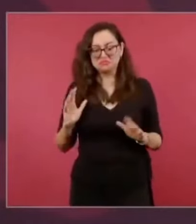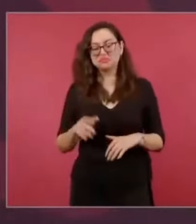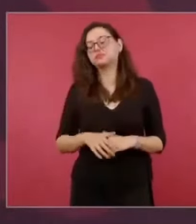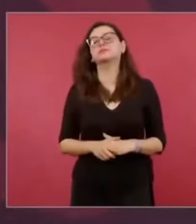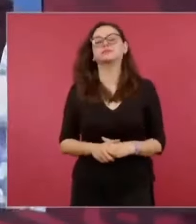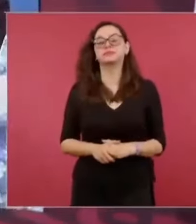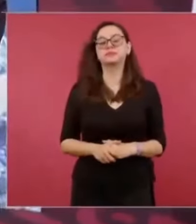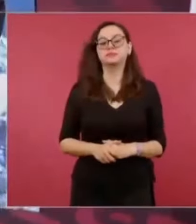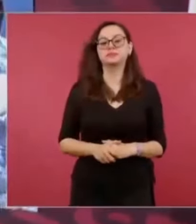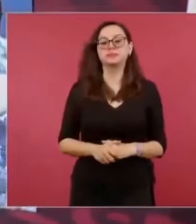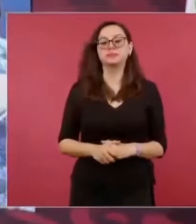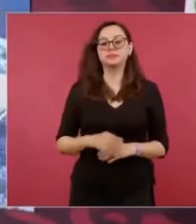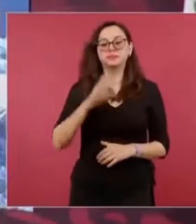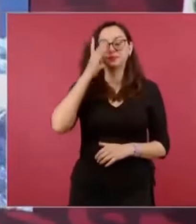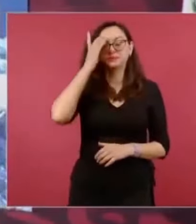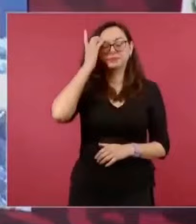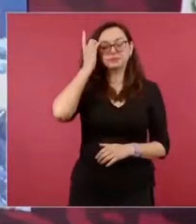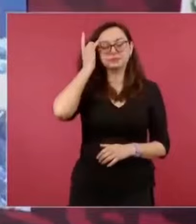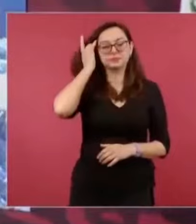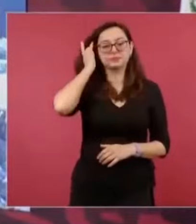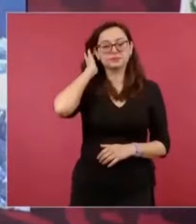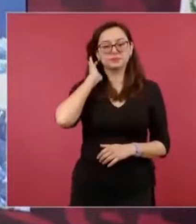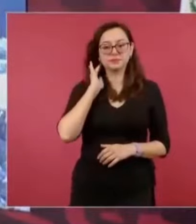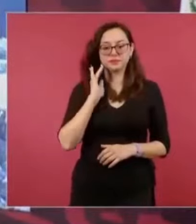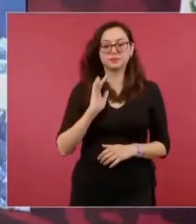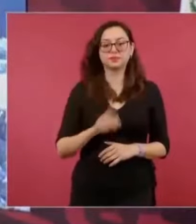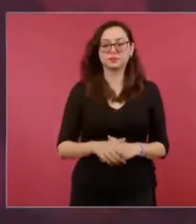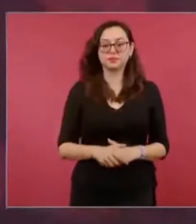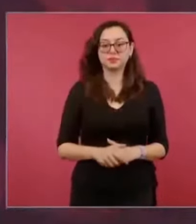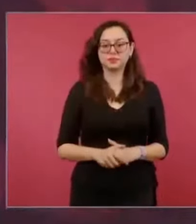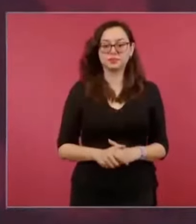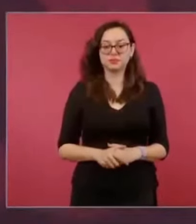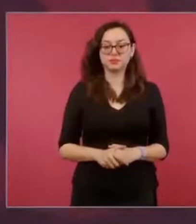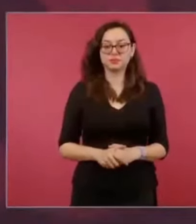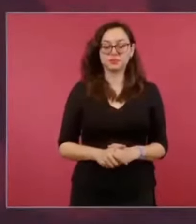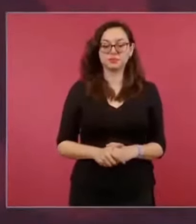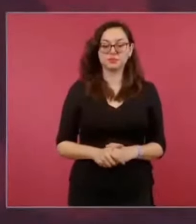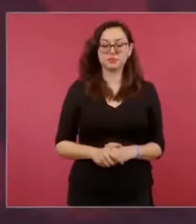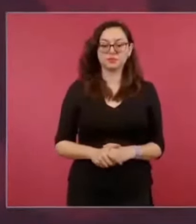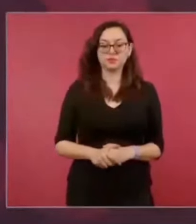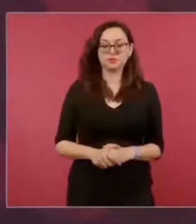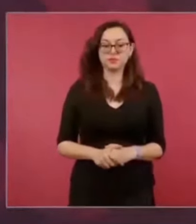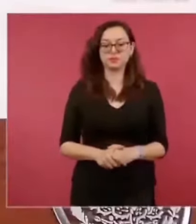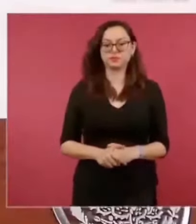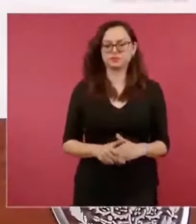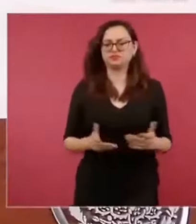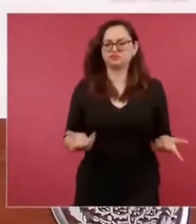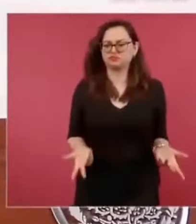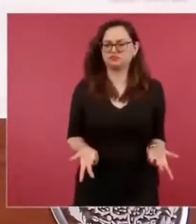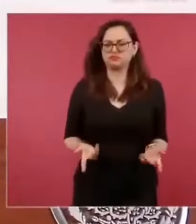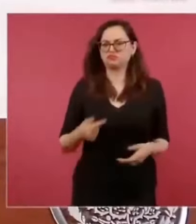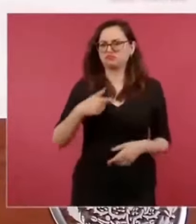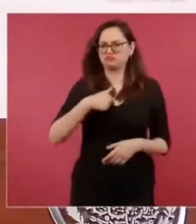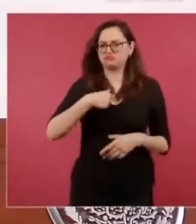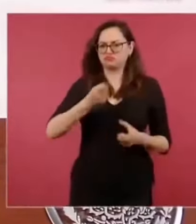lo digo de manera muy respetuosa, y además esto ayuda mucho.